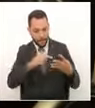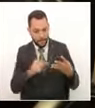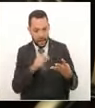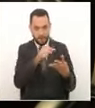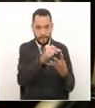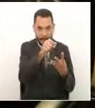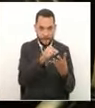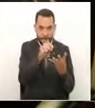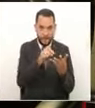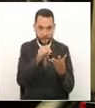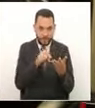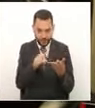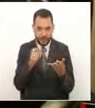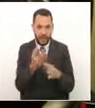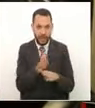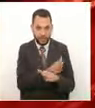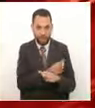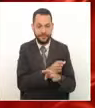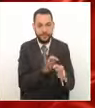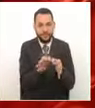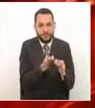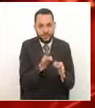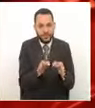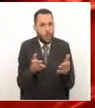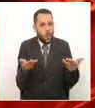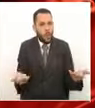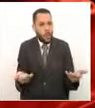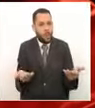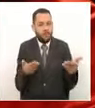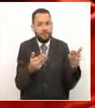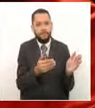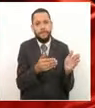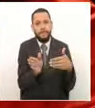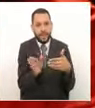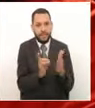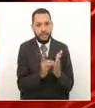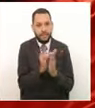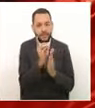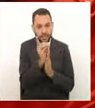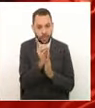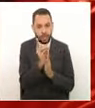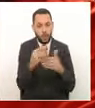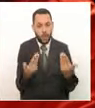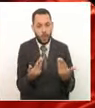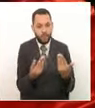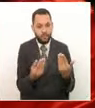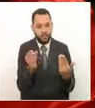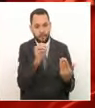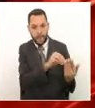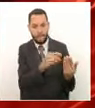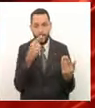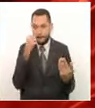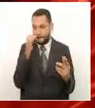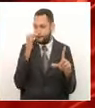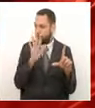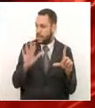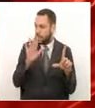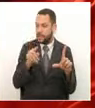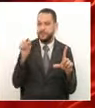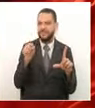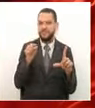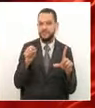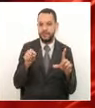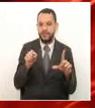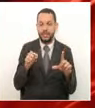para explicarles cómo es el plan de desarrollo, cómo es la estructura. Estamos viendo en pantalla imágenes de las